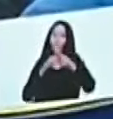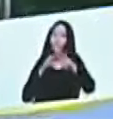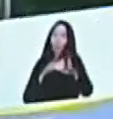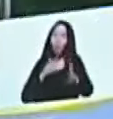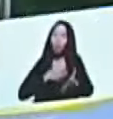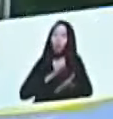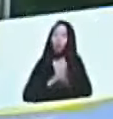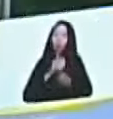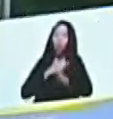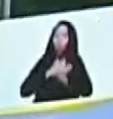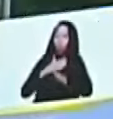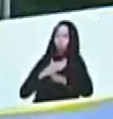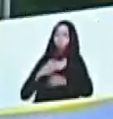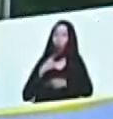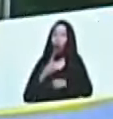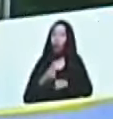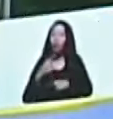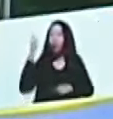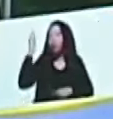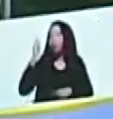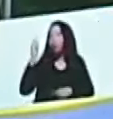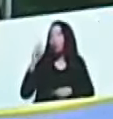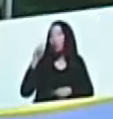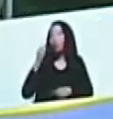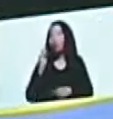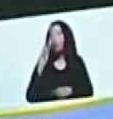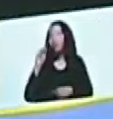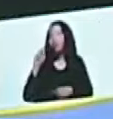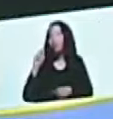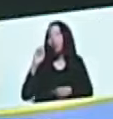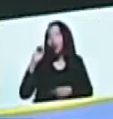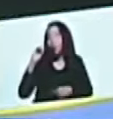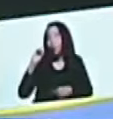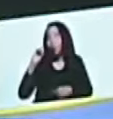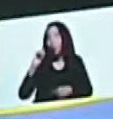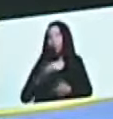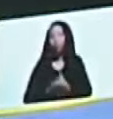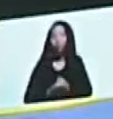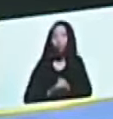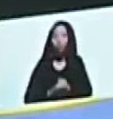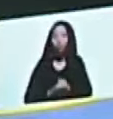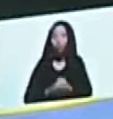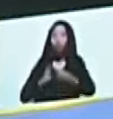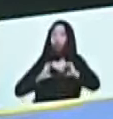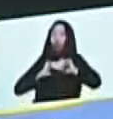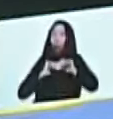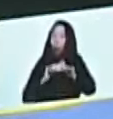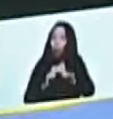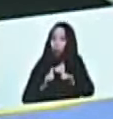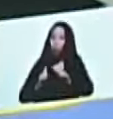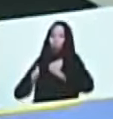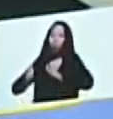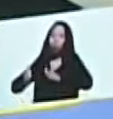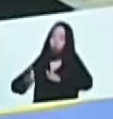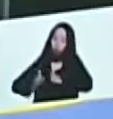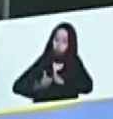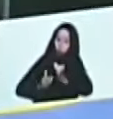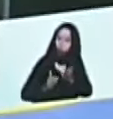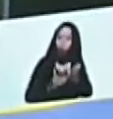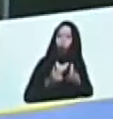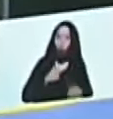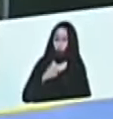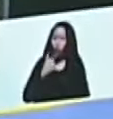convivencia, como ha explicado el diputado, Timoteo Zambrano, y se inició un camino, lo decía yo,